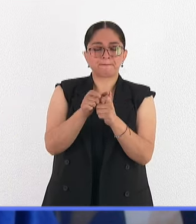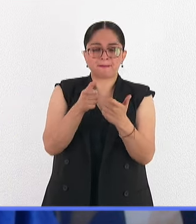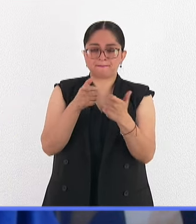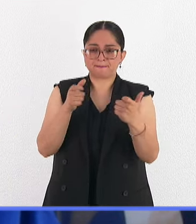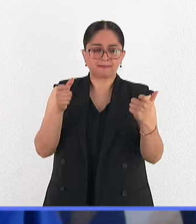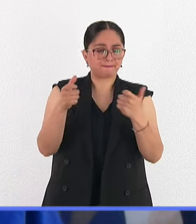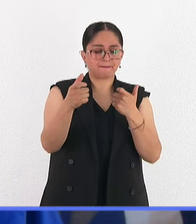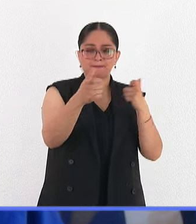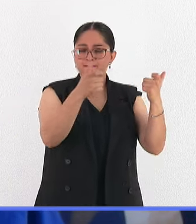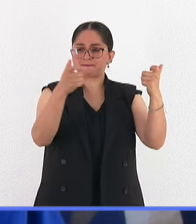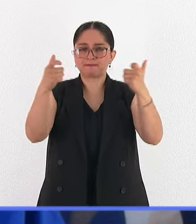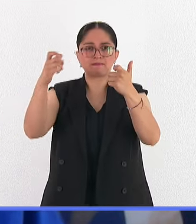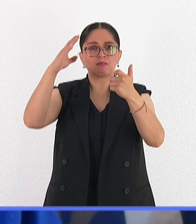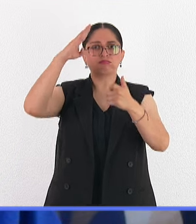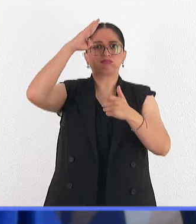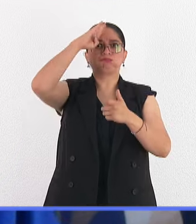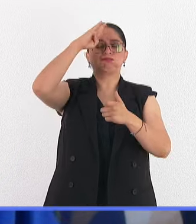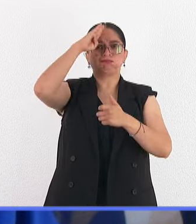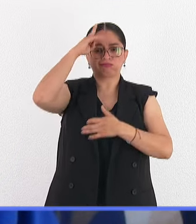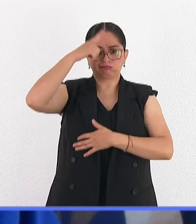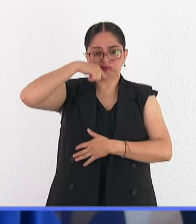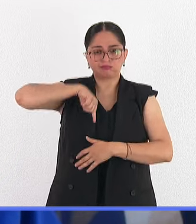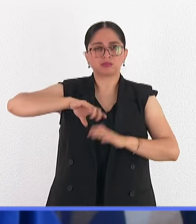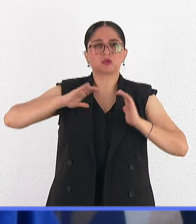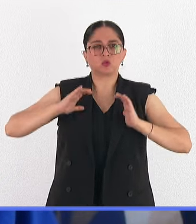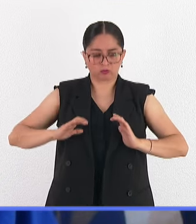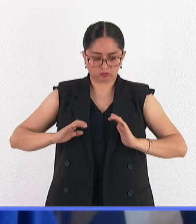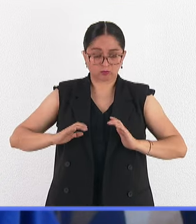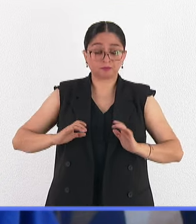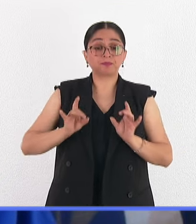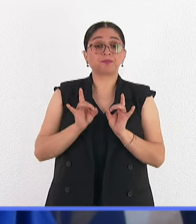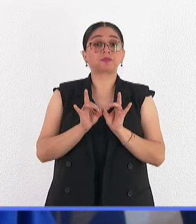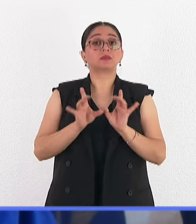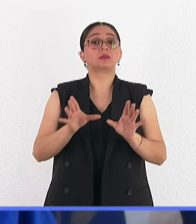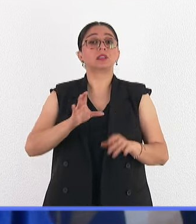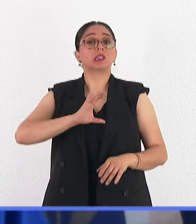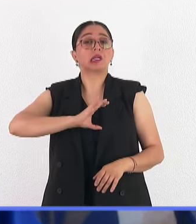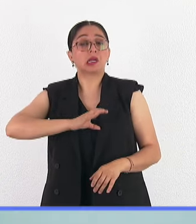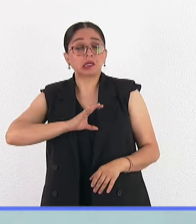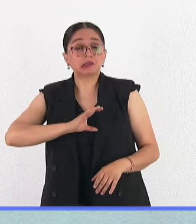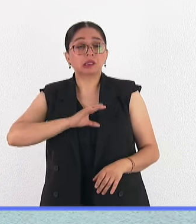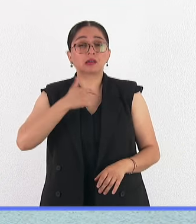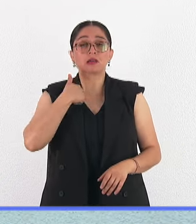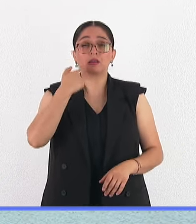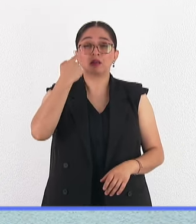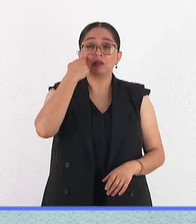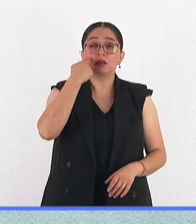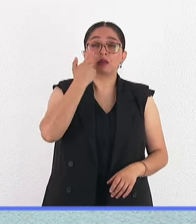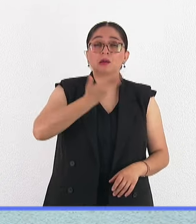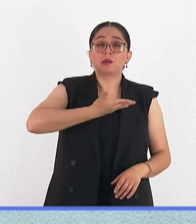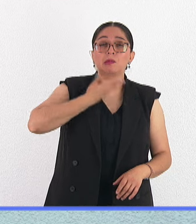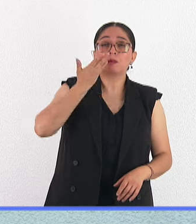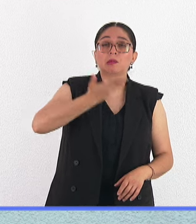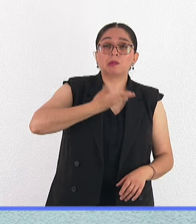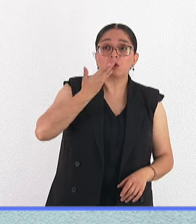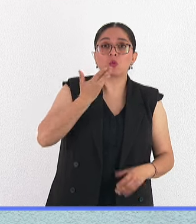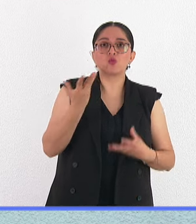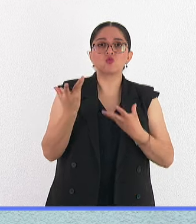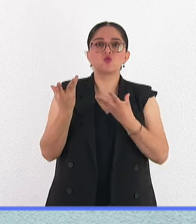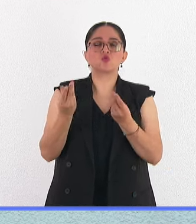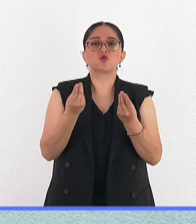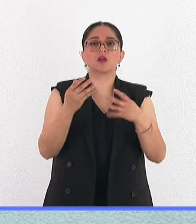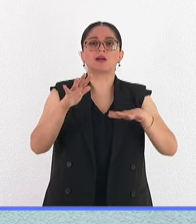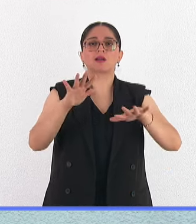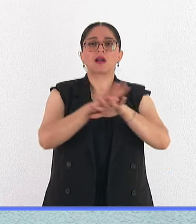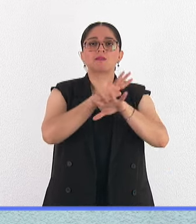indiscriminada. Para que se produzca cáncer, la causa común es muchas mutaciones